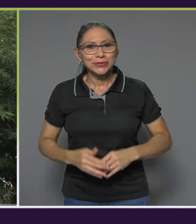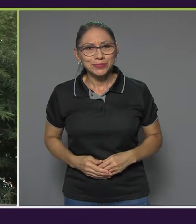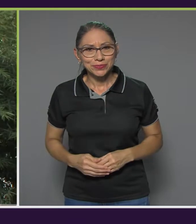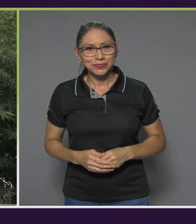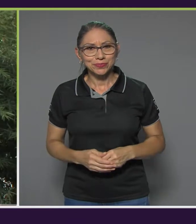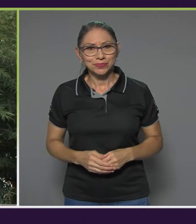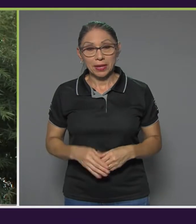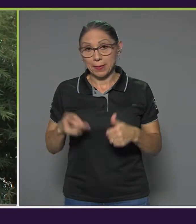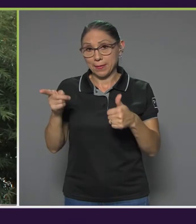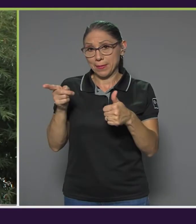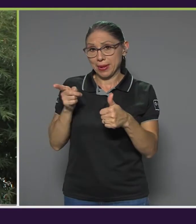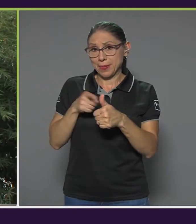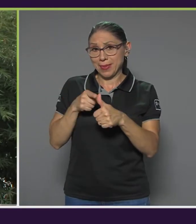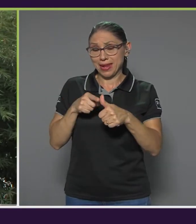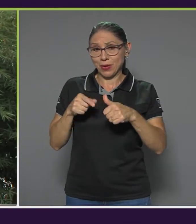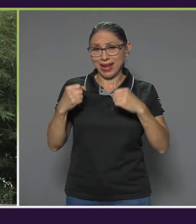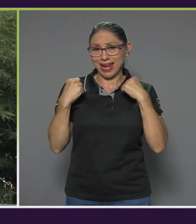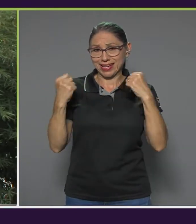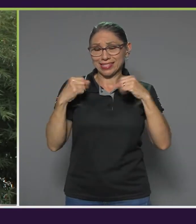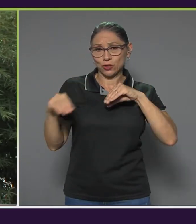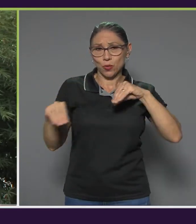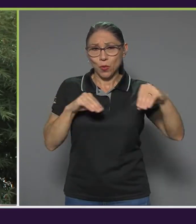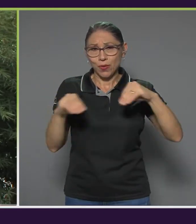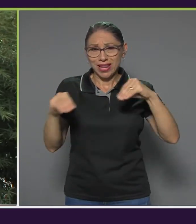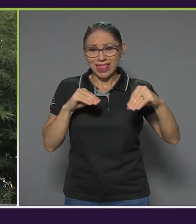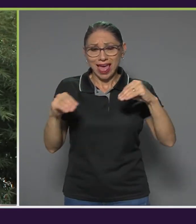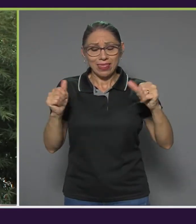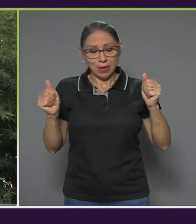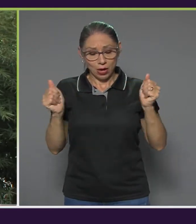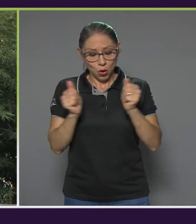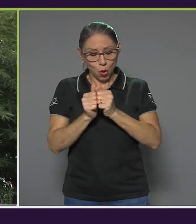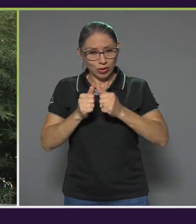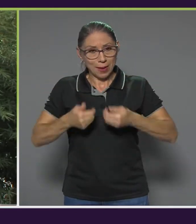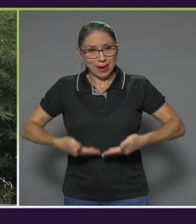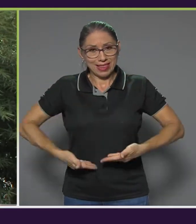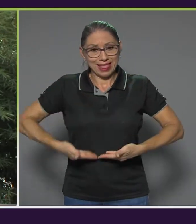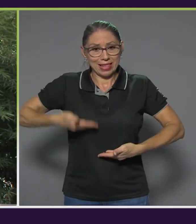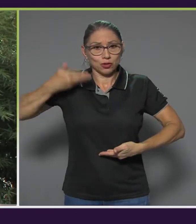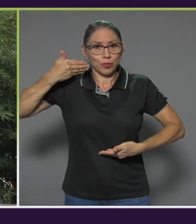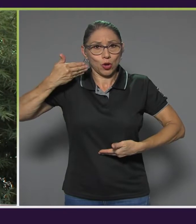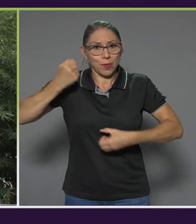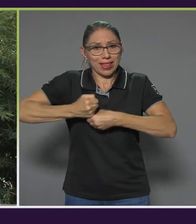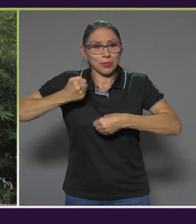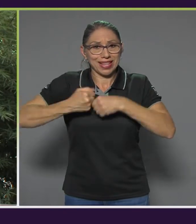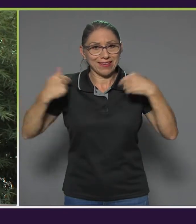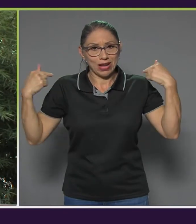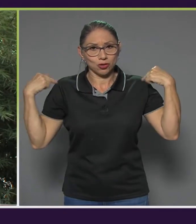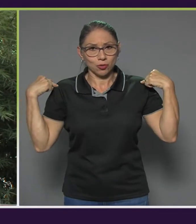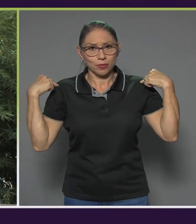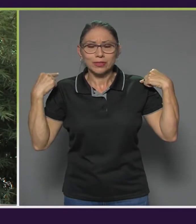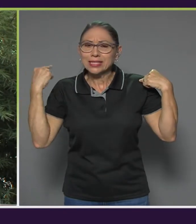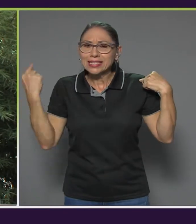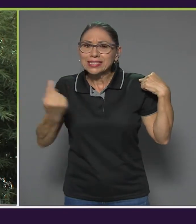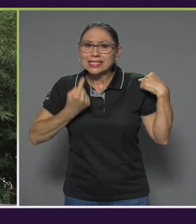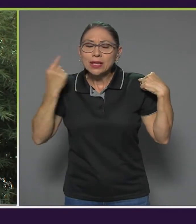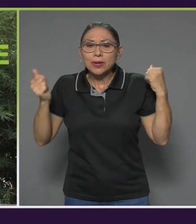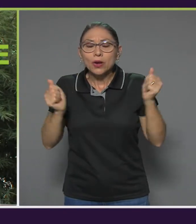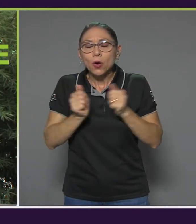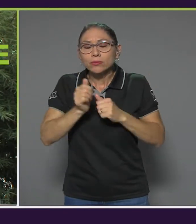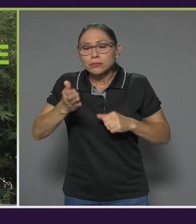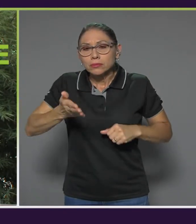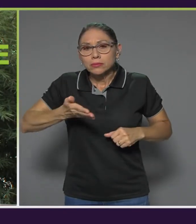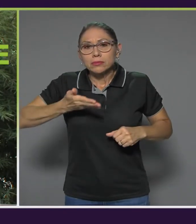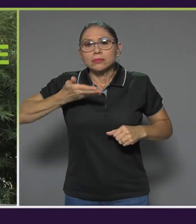El primer ejercicio de movilidad que vamos a hacer va con la parte del tren superior y vamos a trabajar los hombros, siempre trabajando con la respiración.